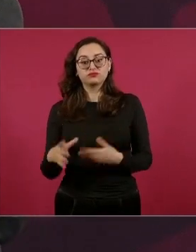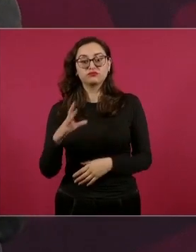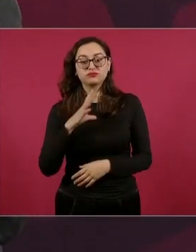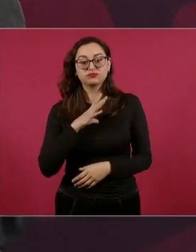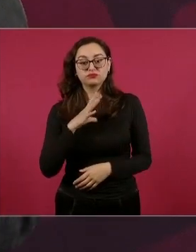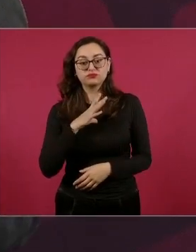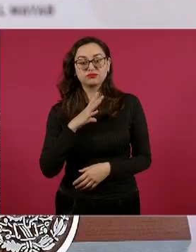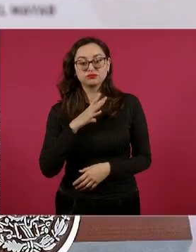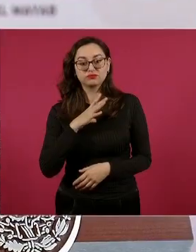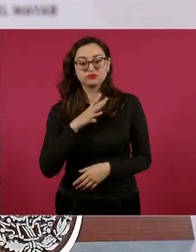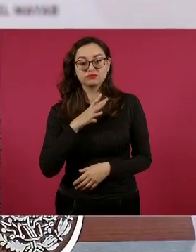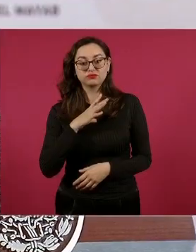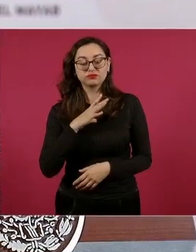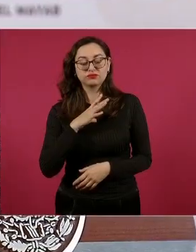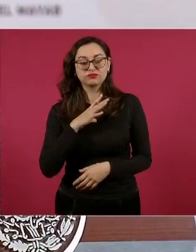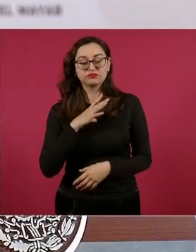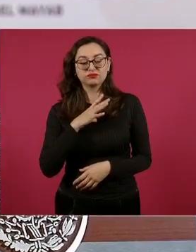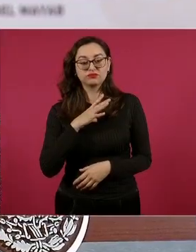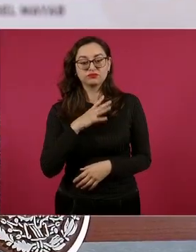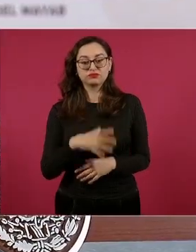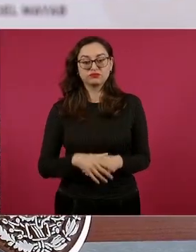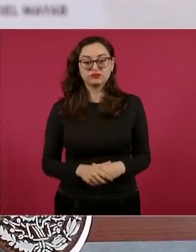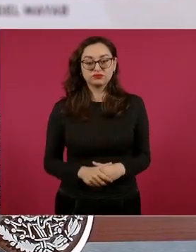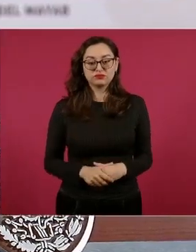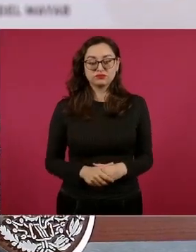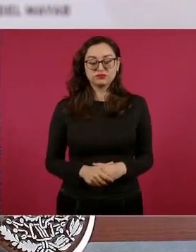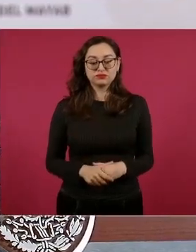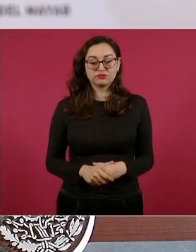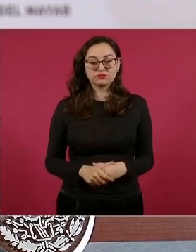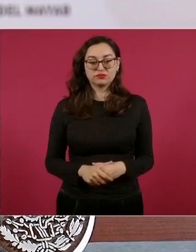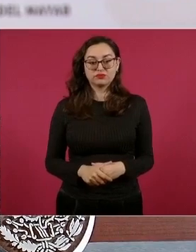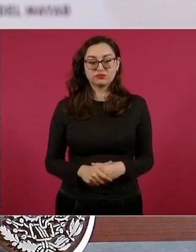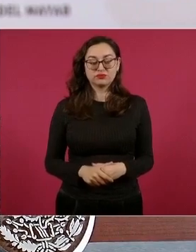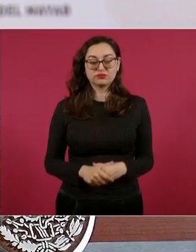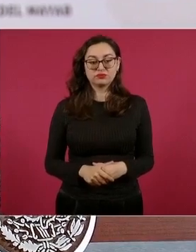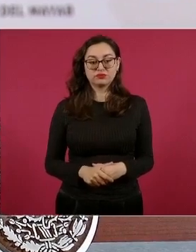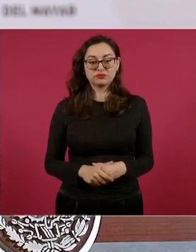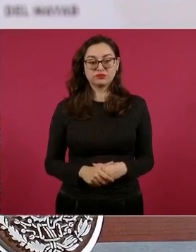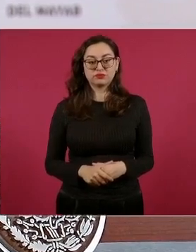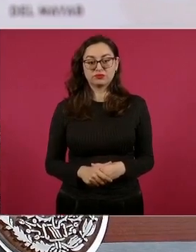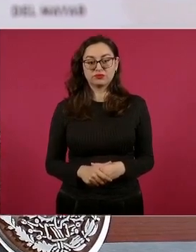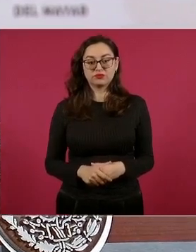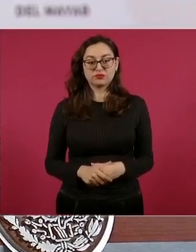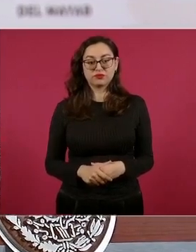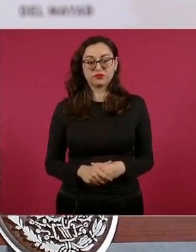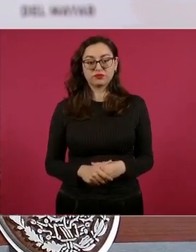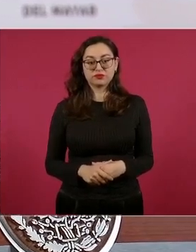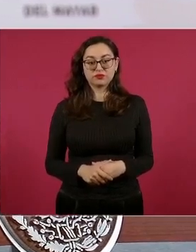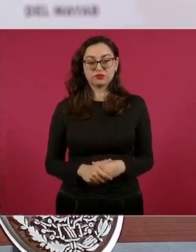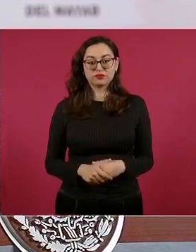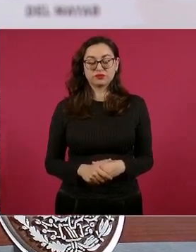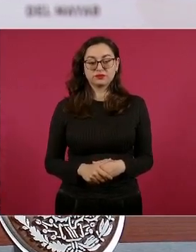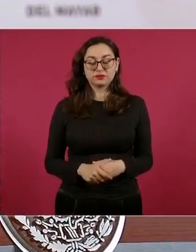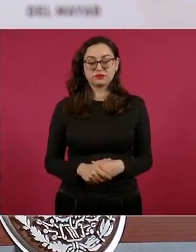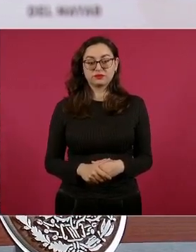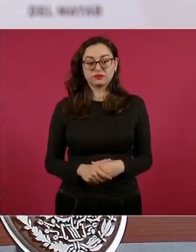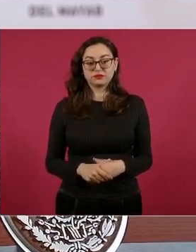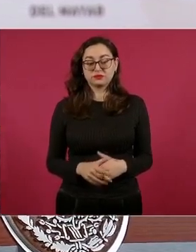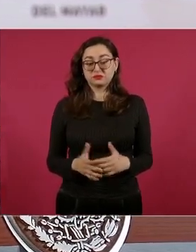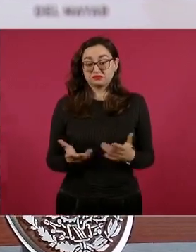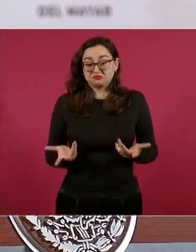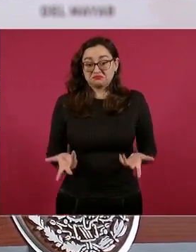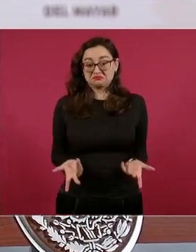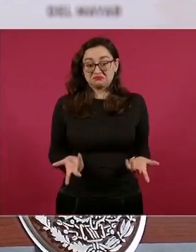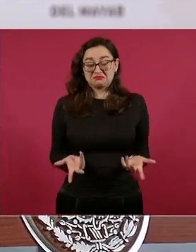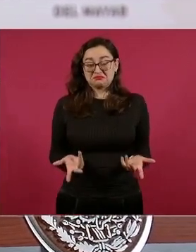Lo lamento y además respeto mucho, pero no estoy en nada de acuerdo, eso de